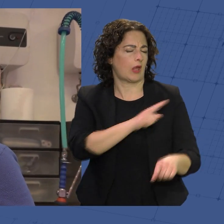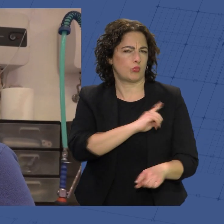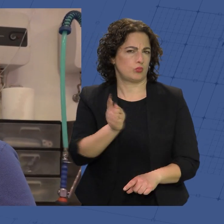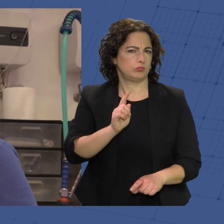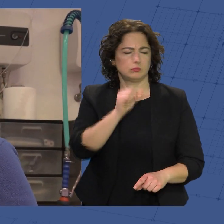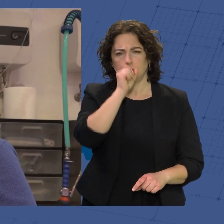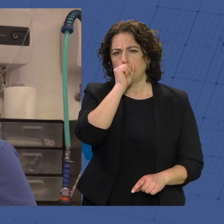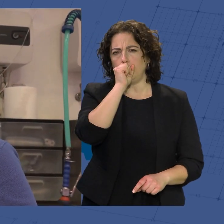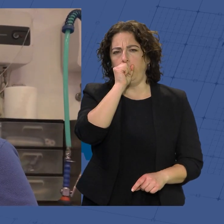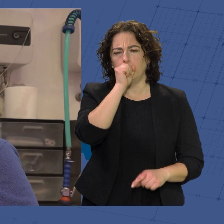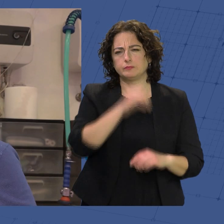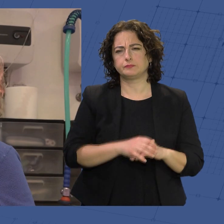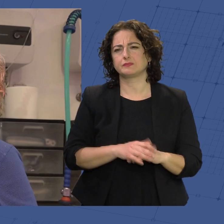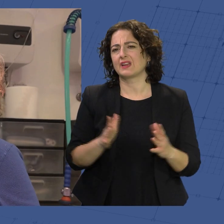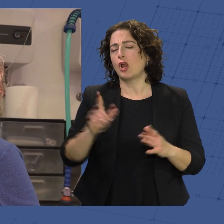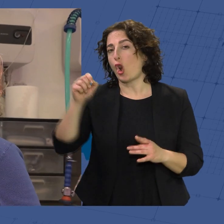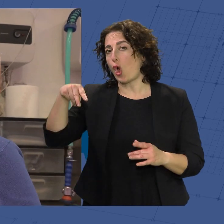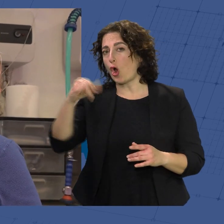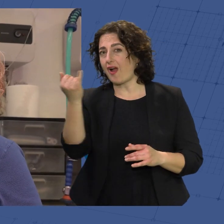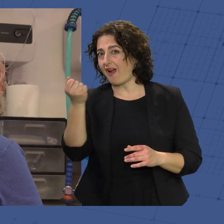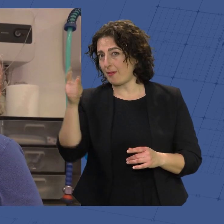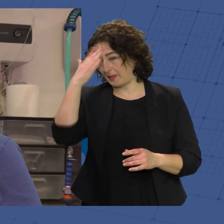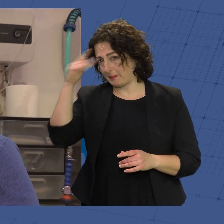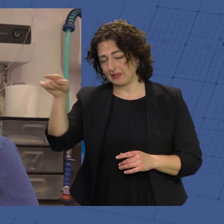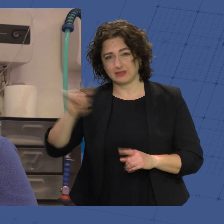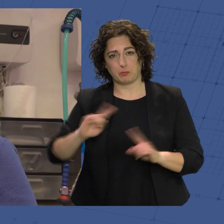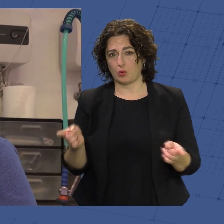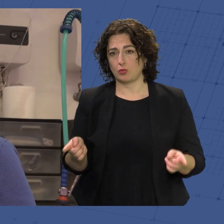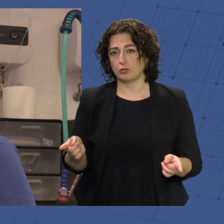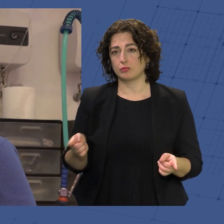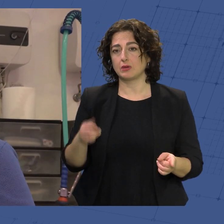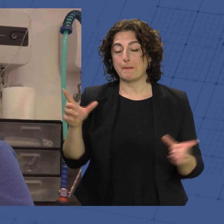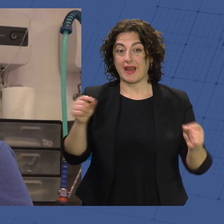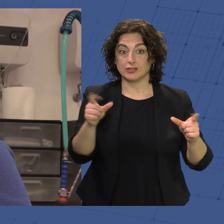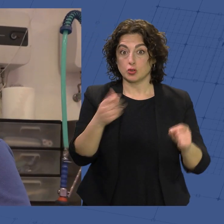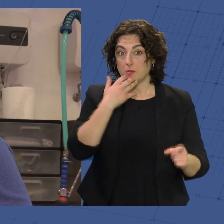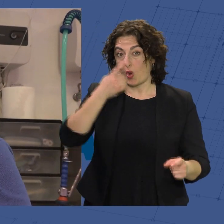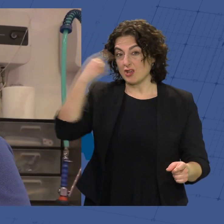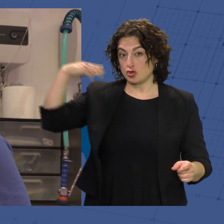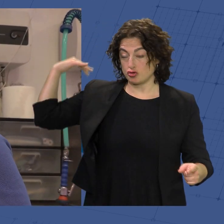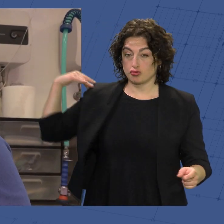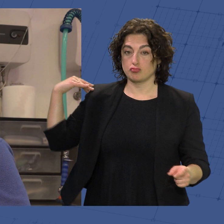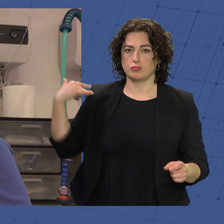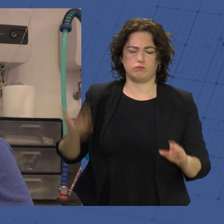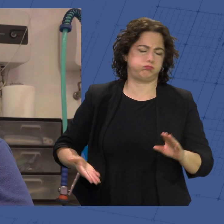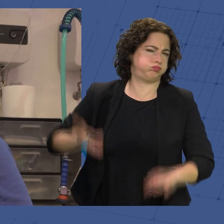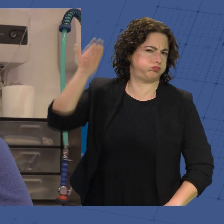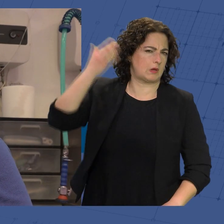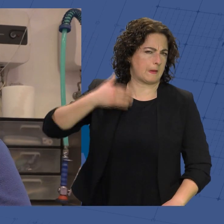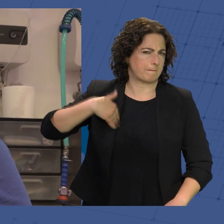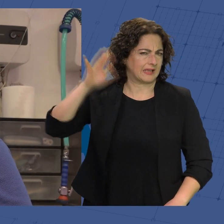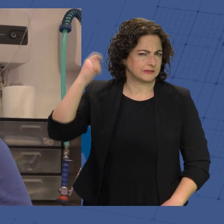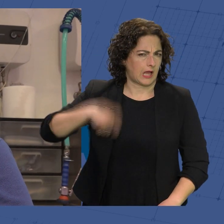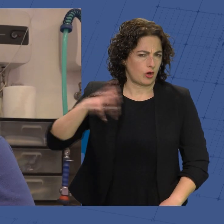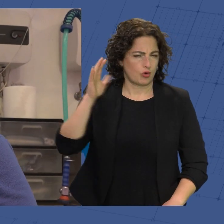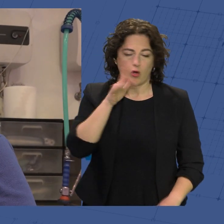¿me entiendes? Hasta ni en lonja, porque ahí vi otros años atrás, sobre todo el marisco, ha estado mucho, quizás, más caro.